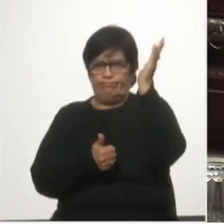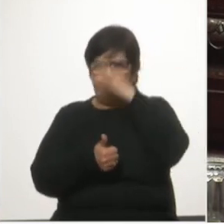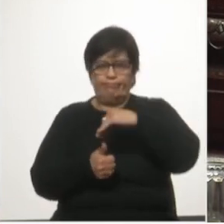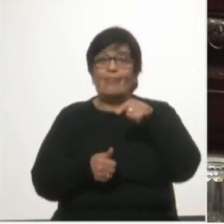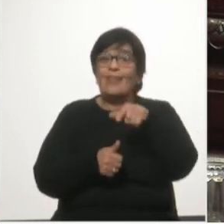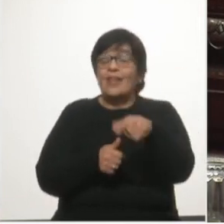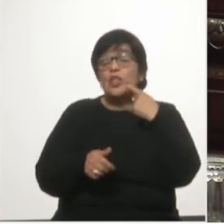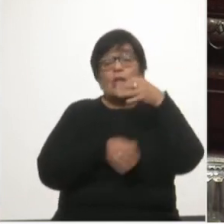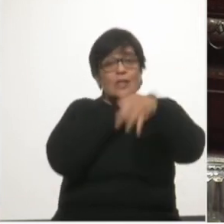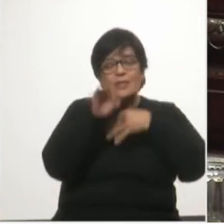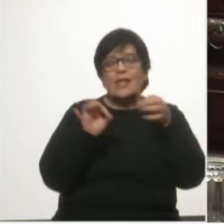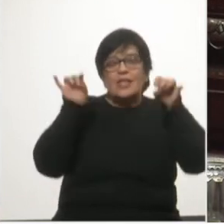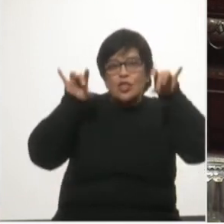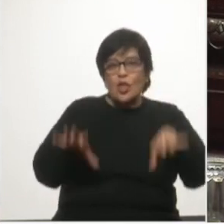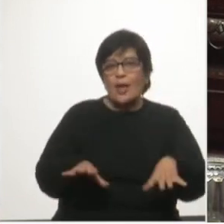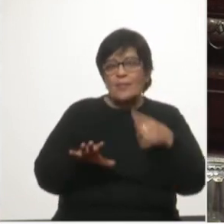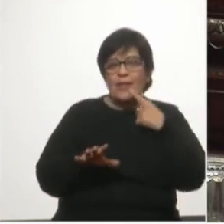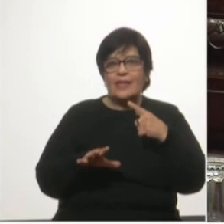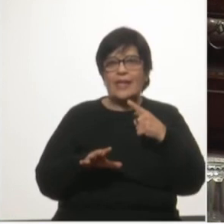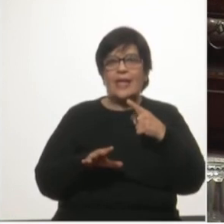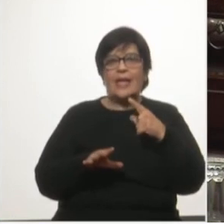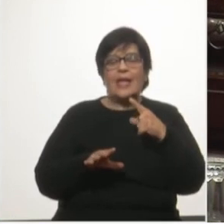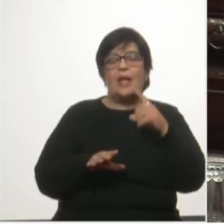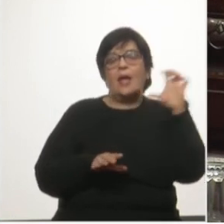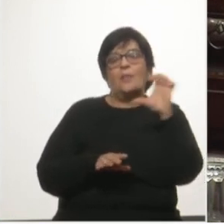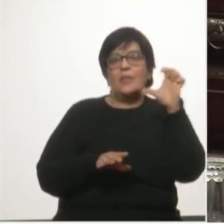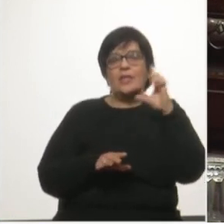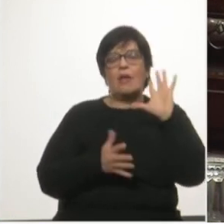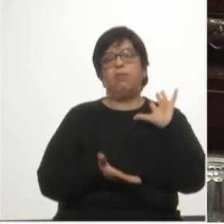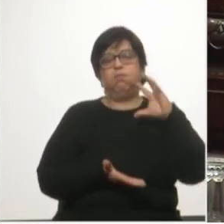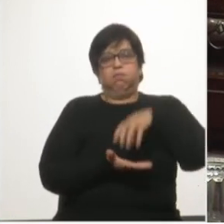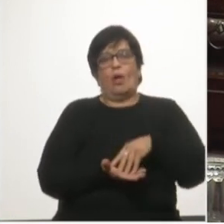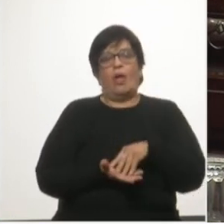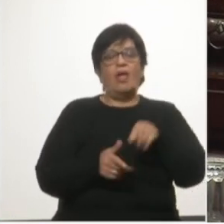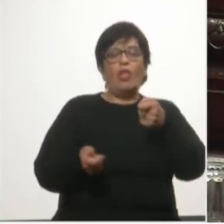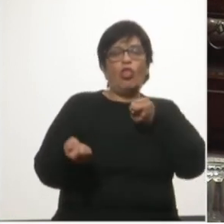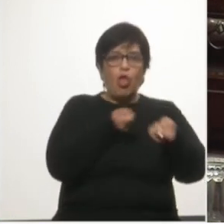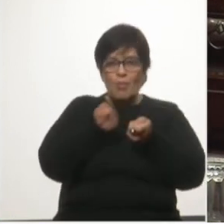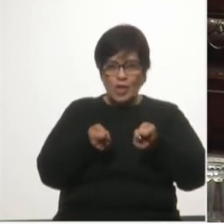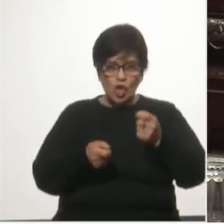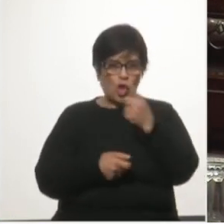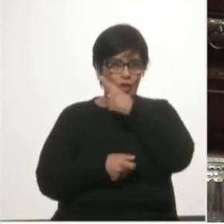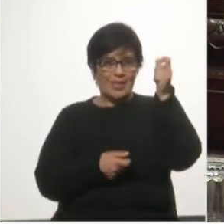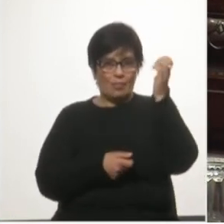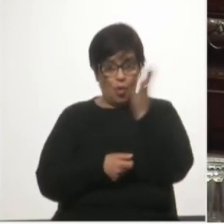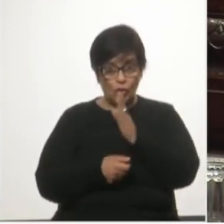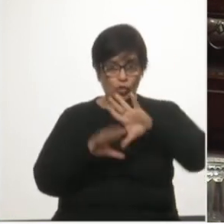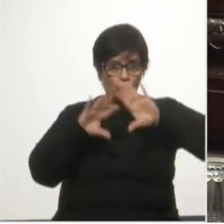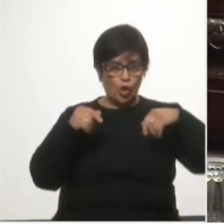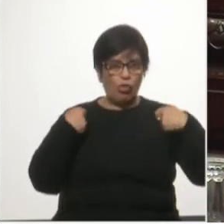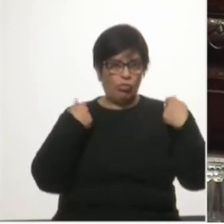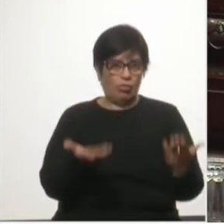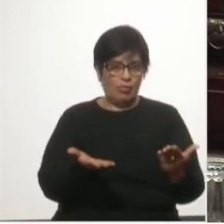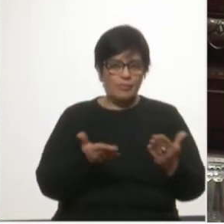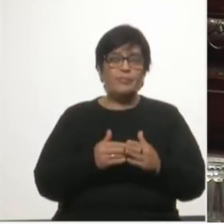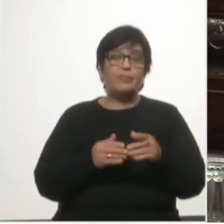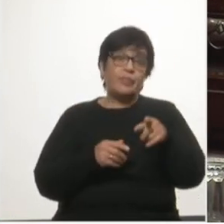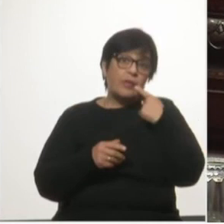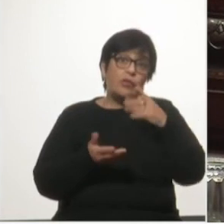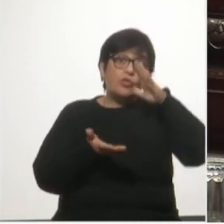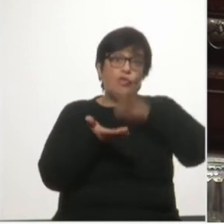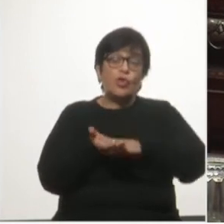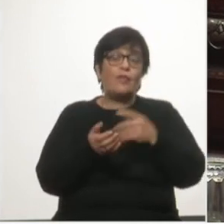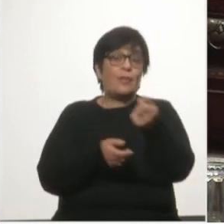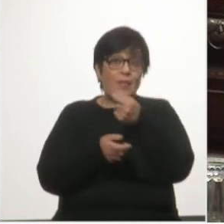explica con la lógica de la empresa de consolidar el monopolio que se le entregó. Respecto de las